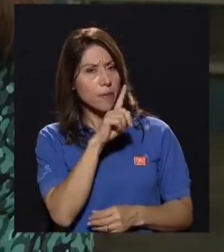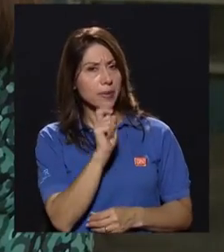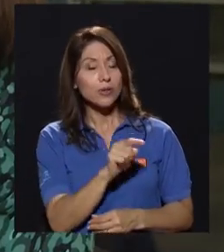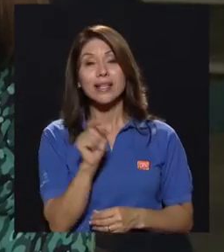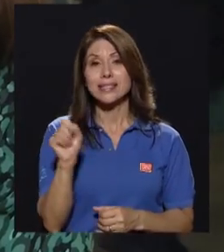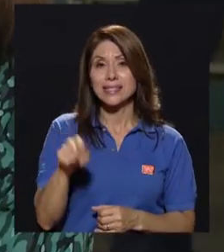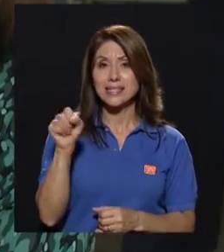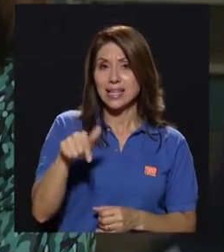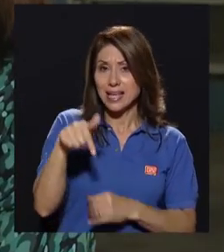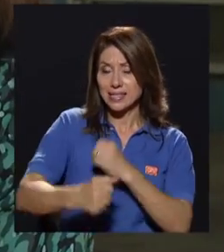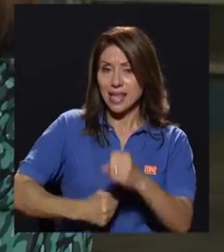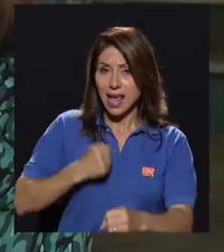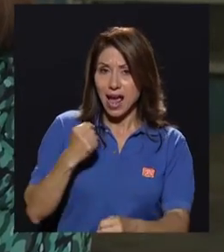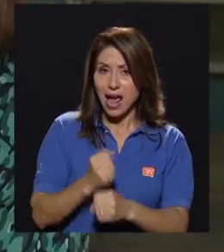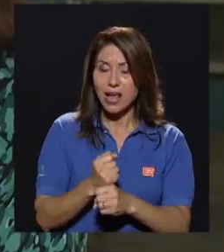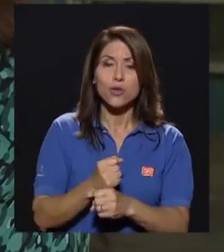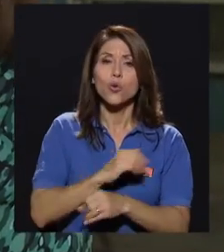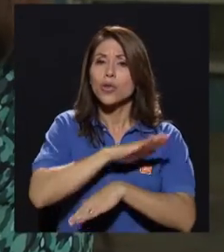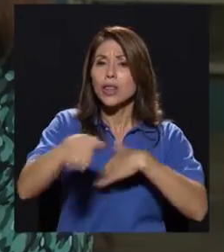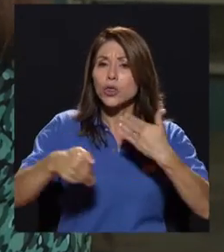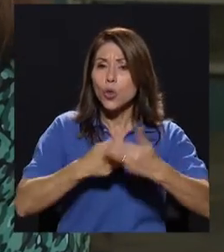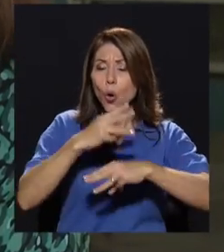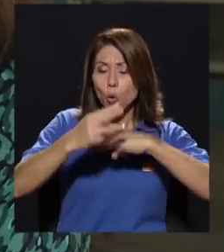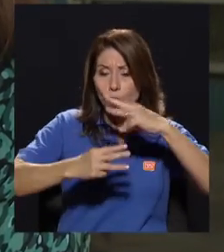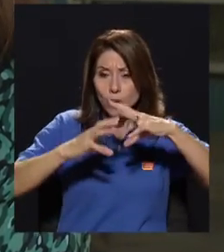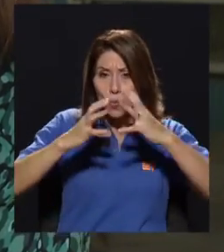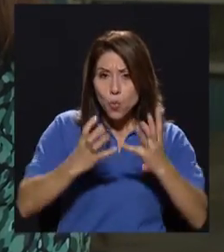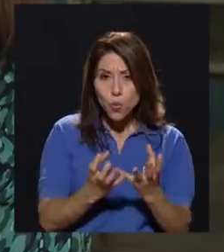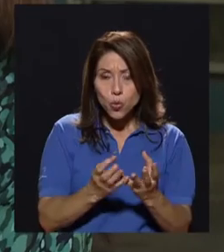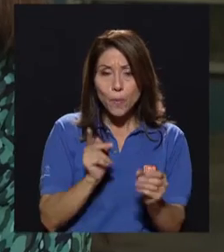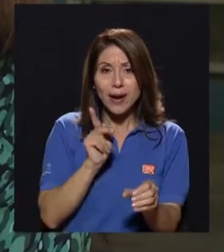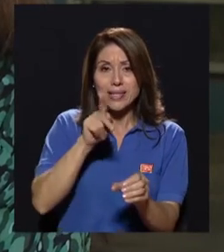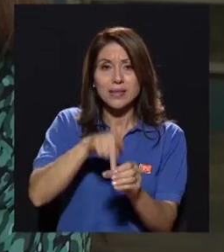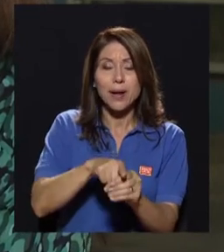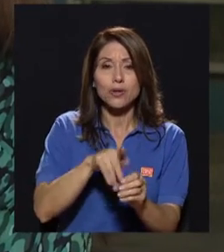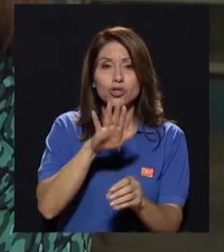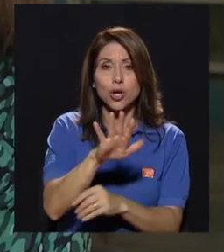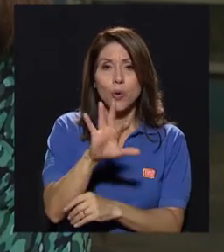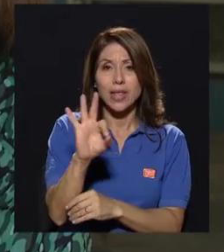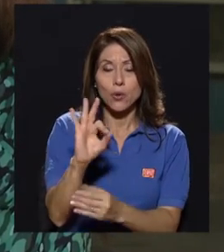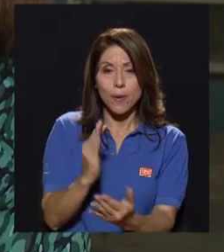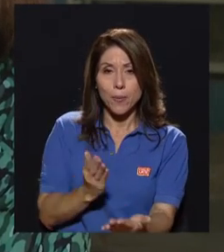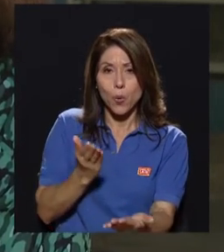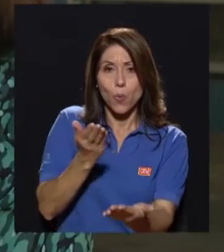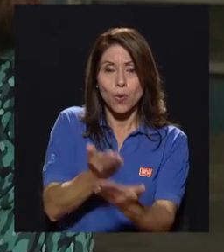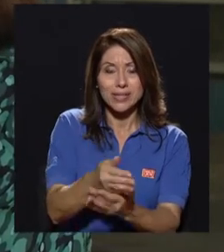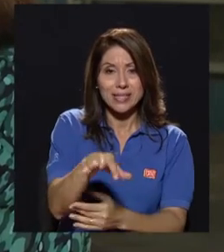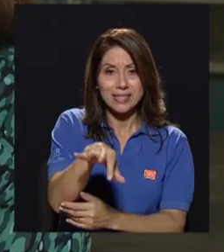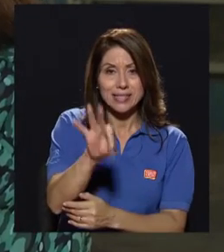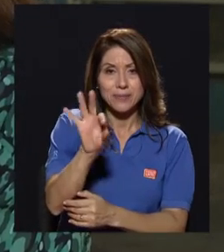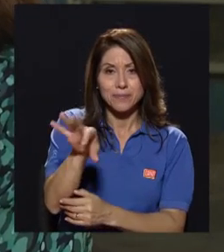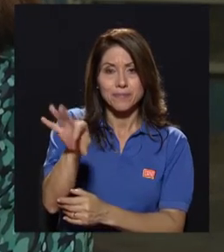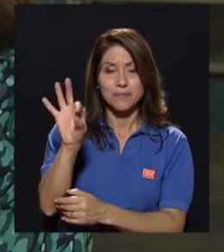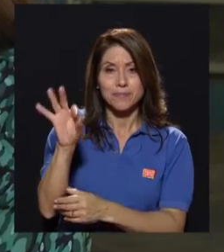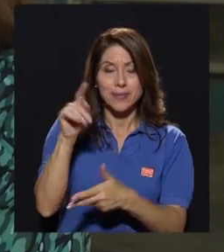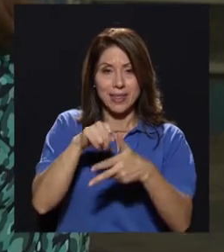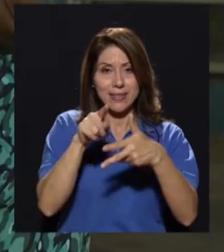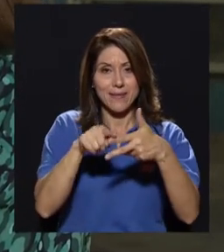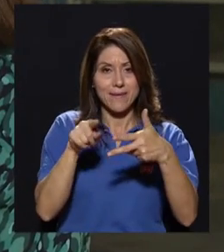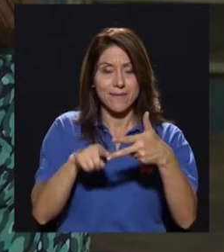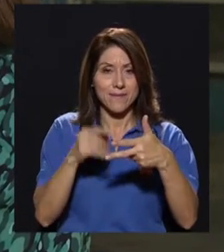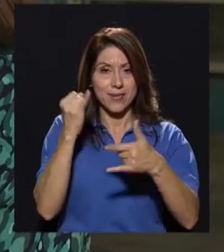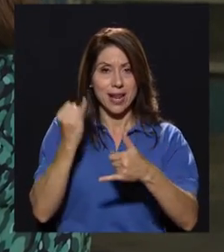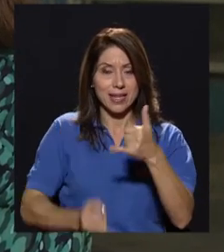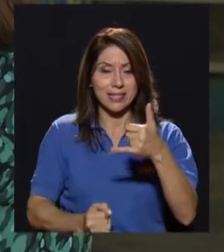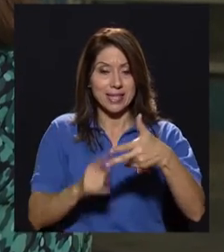participaron 59 propuestas de todo el mundo y de ahí seleccionaron a seis finalistas, tres internacionales fuera de